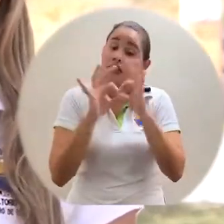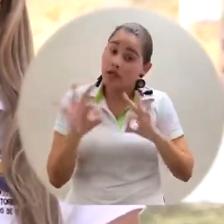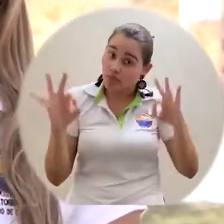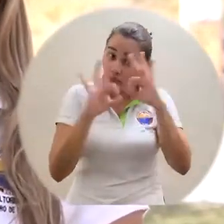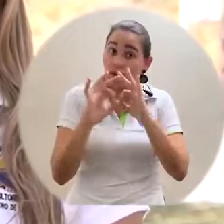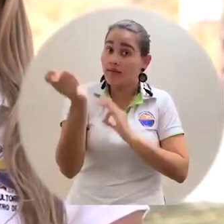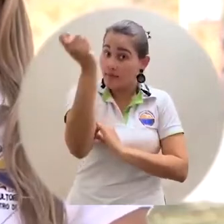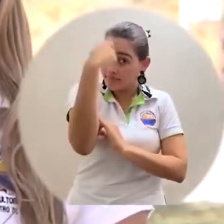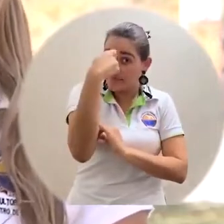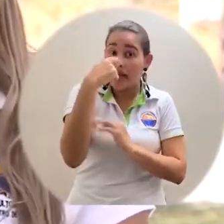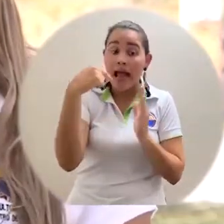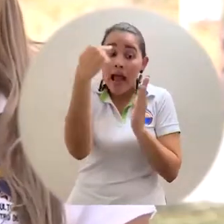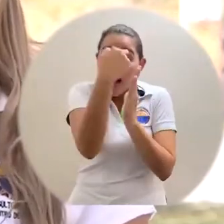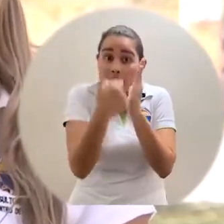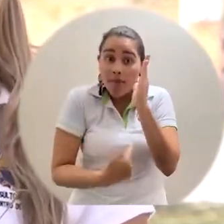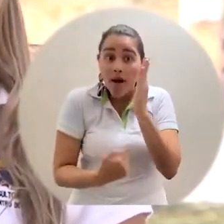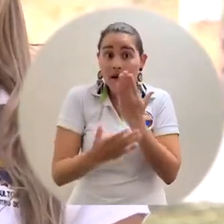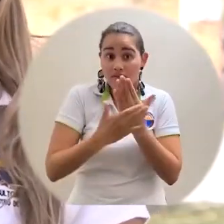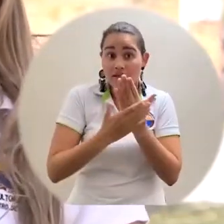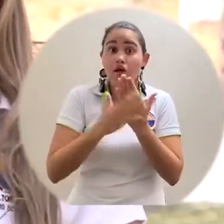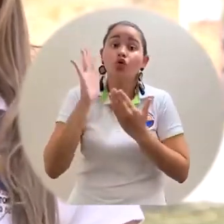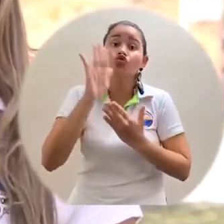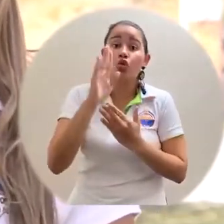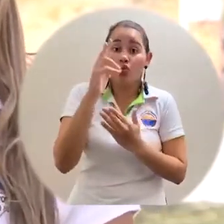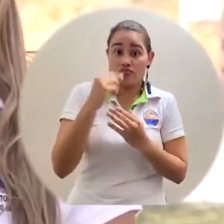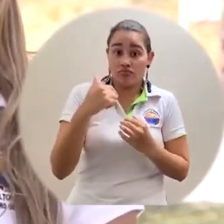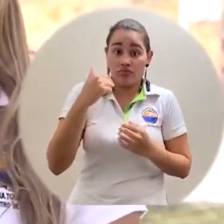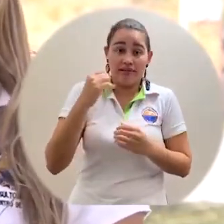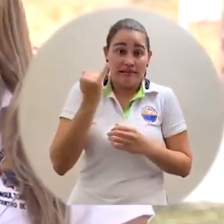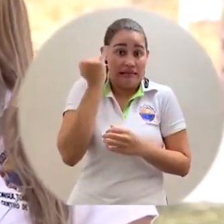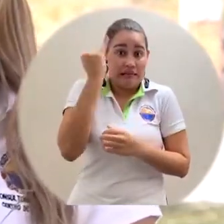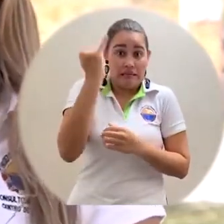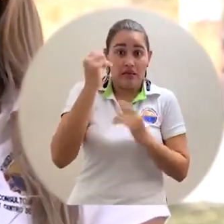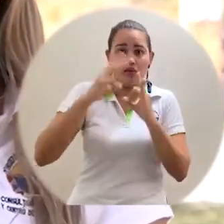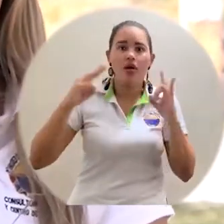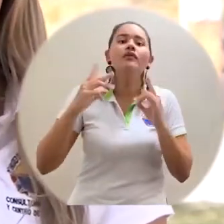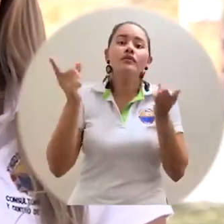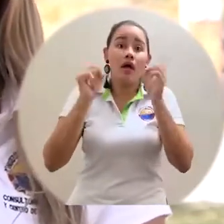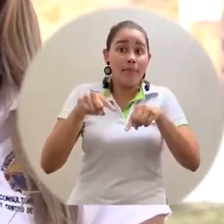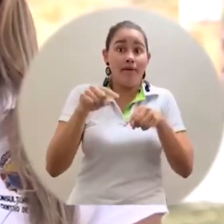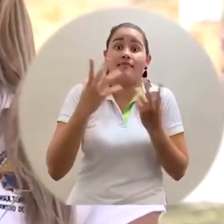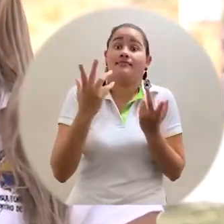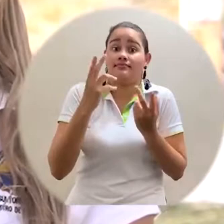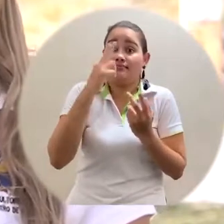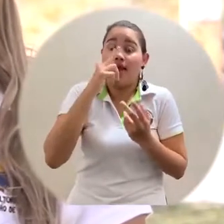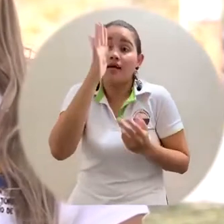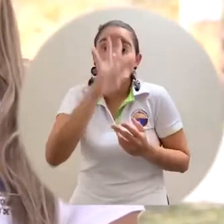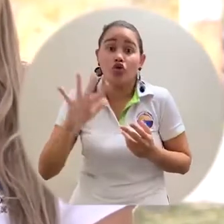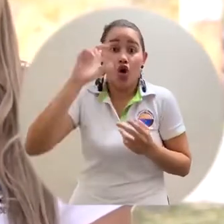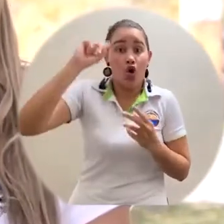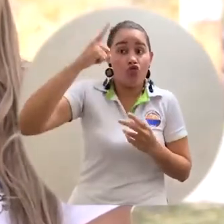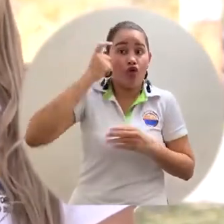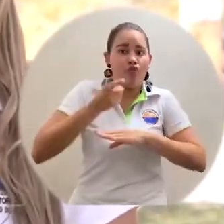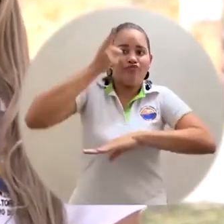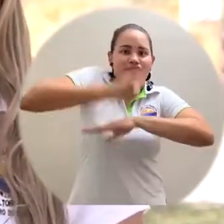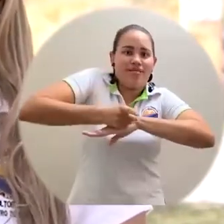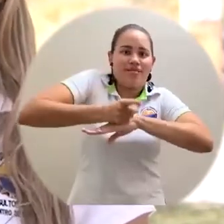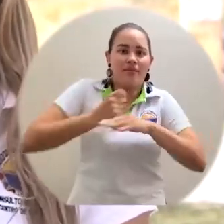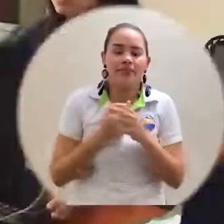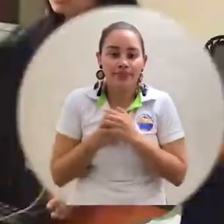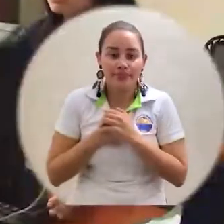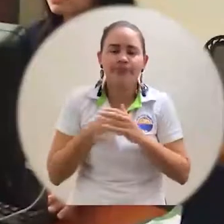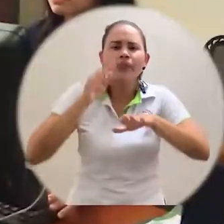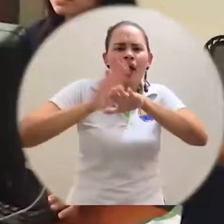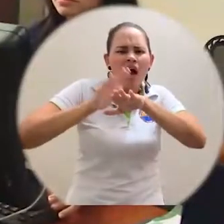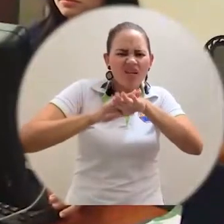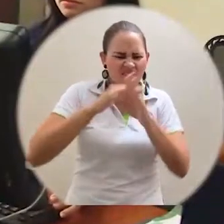para respetar medidas que incluso, y vale la pena recordar, son medidas tomadas a nivel nacional, son decretadas por el gobierno nacional.